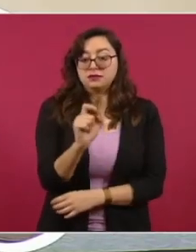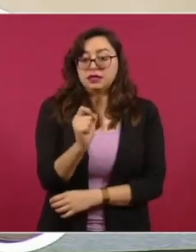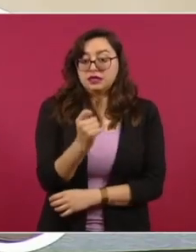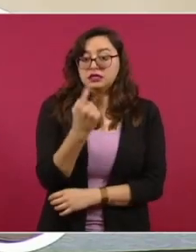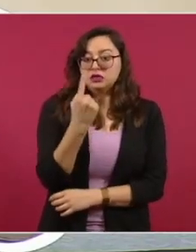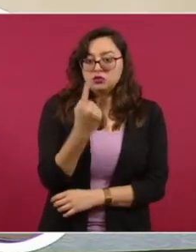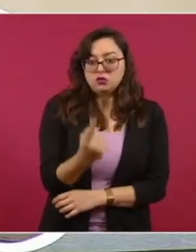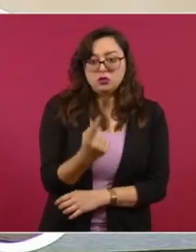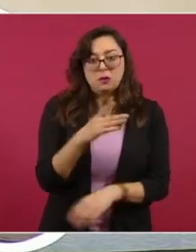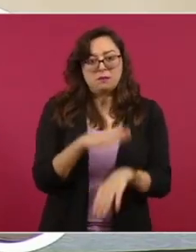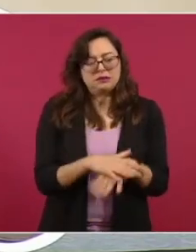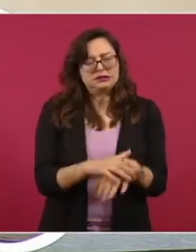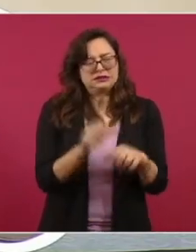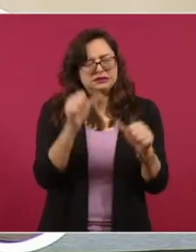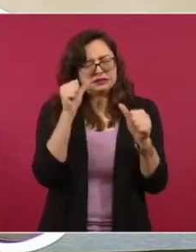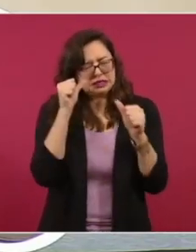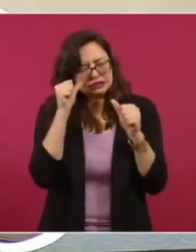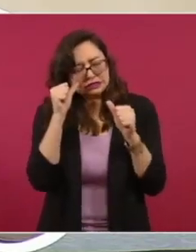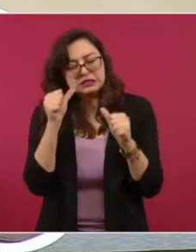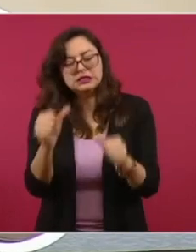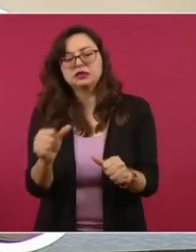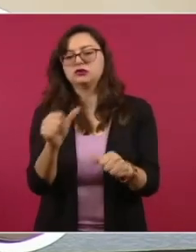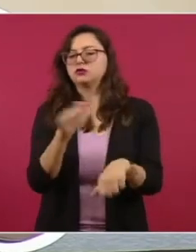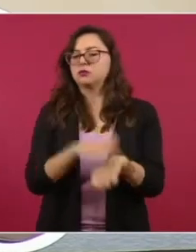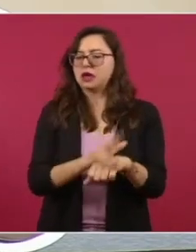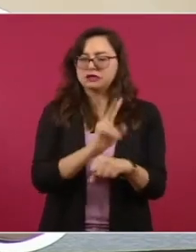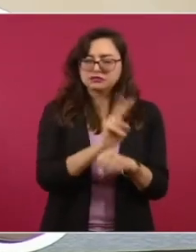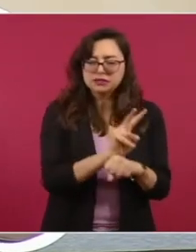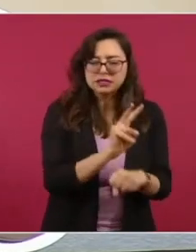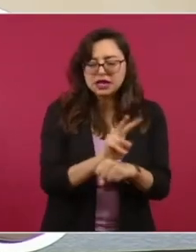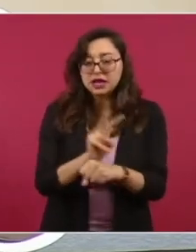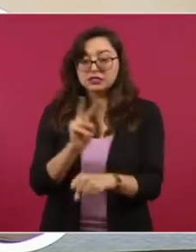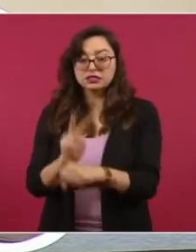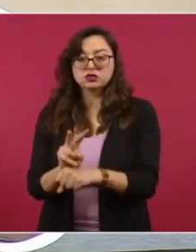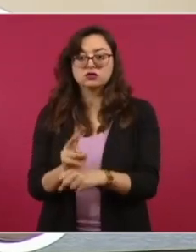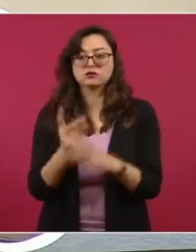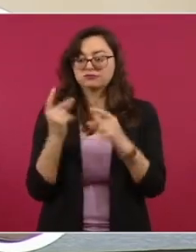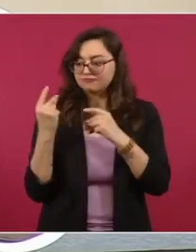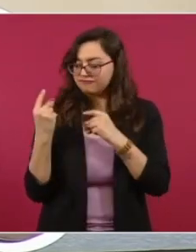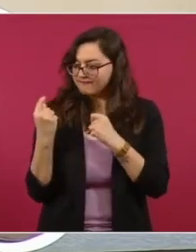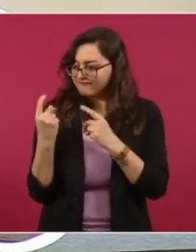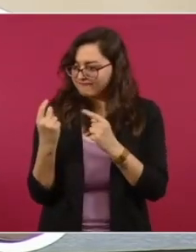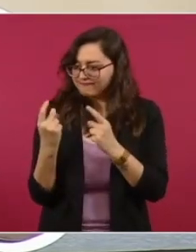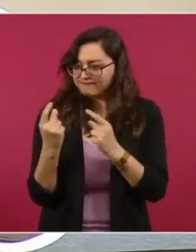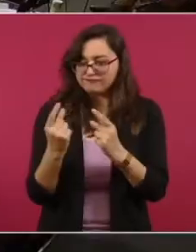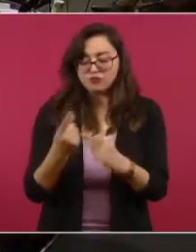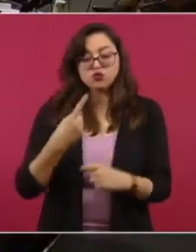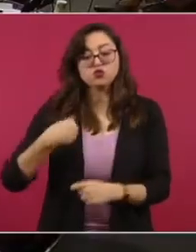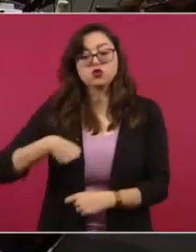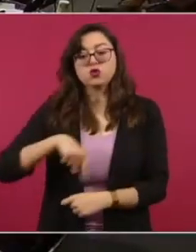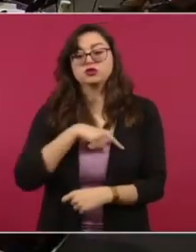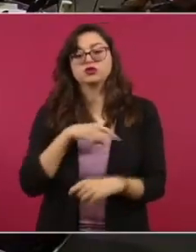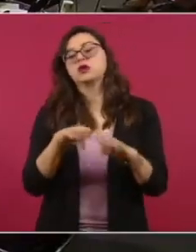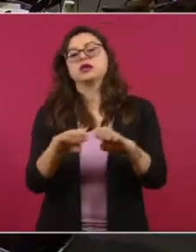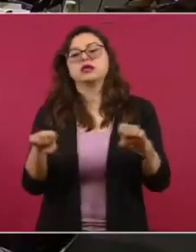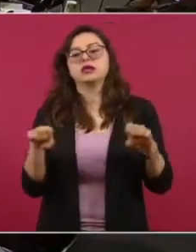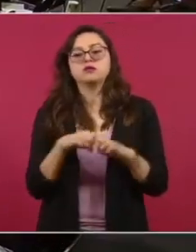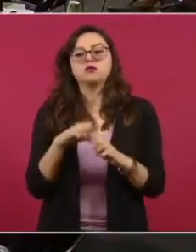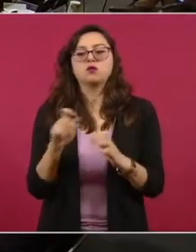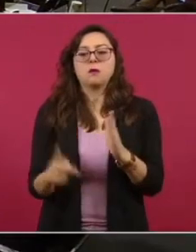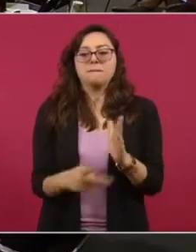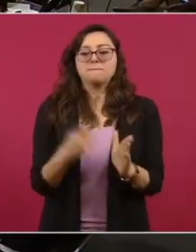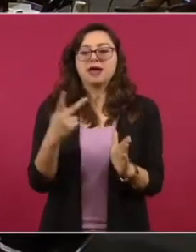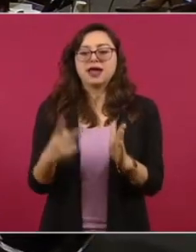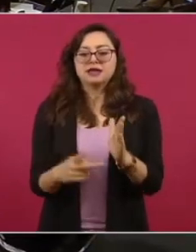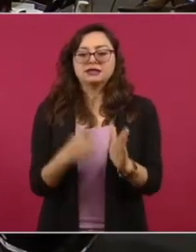gabinete que está constantemente precisamente evaluando si